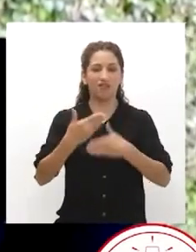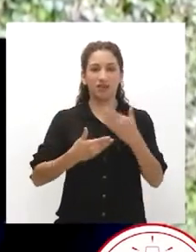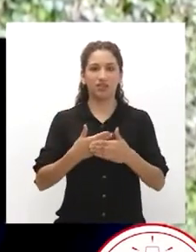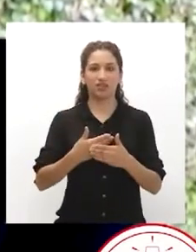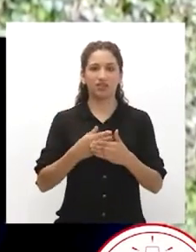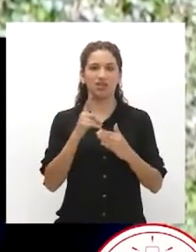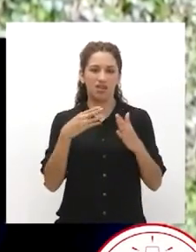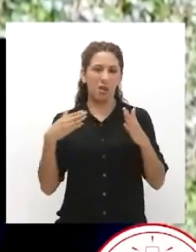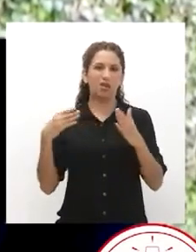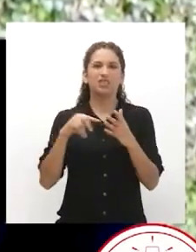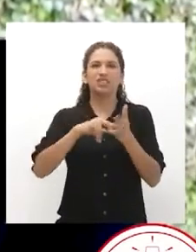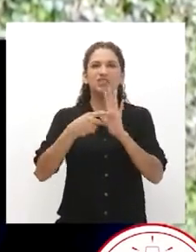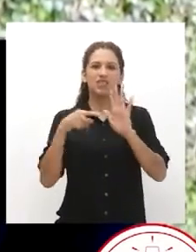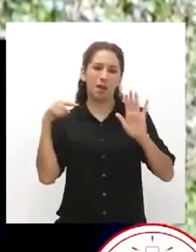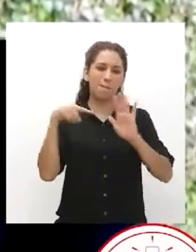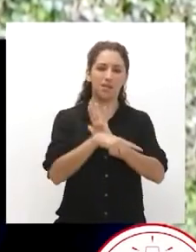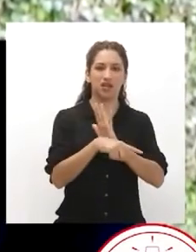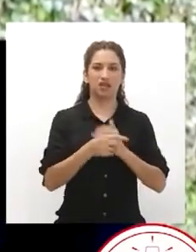racial...